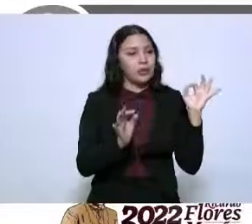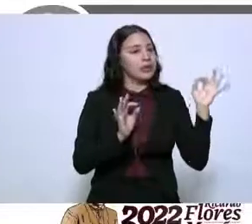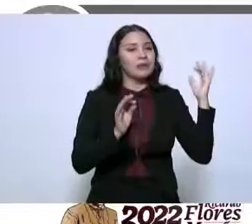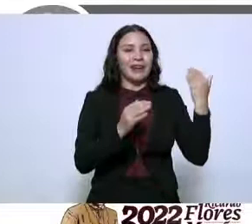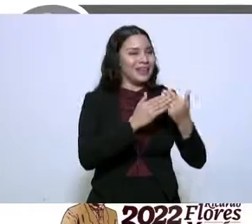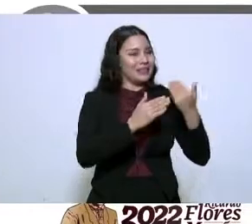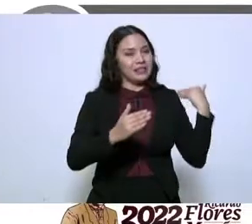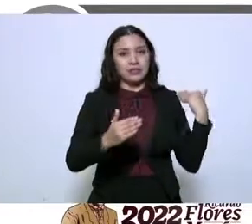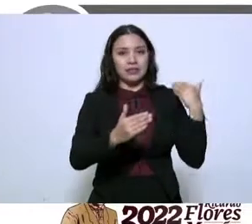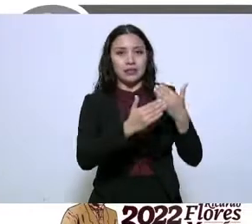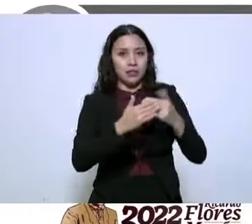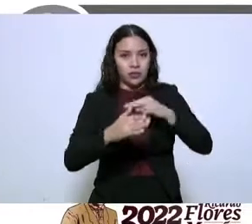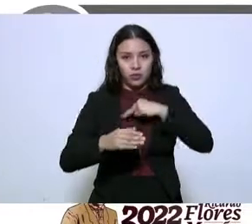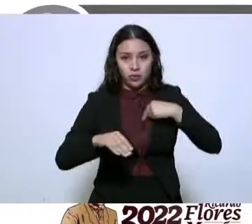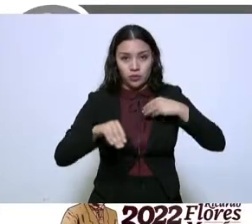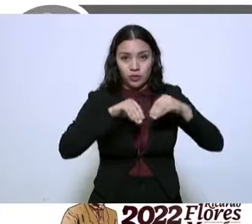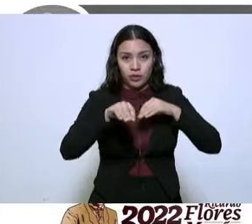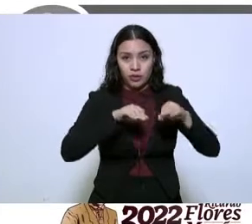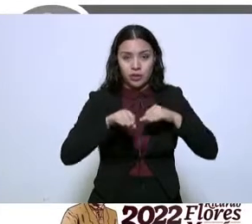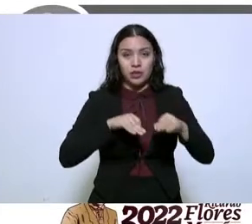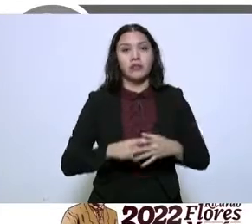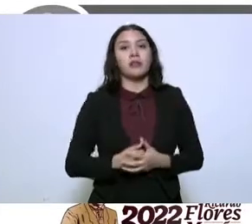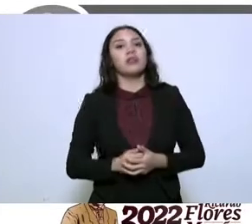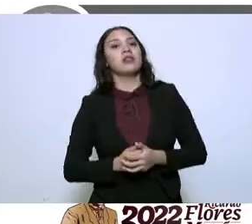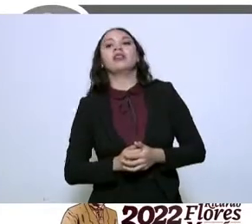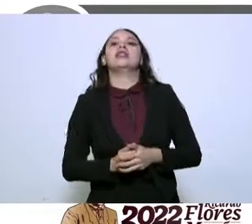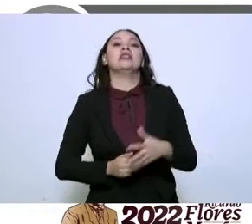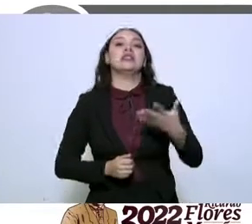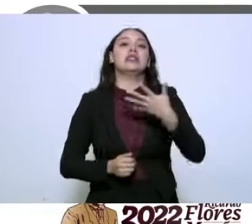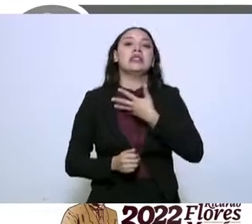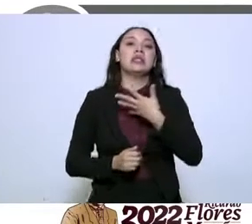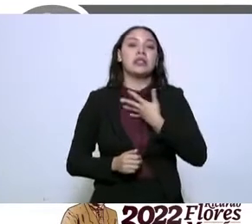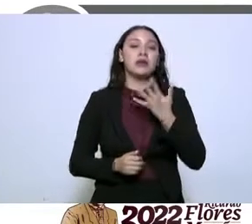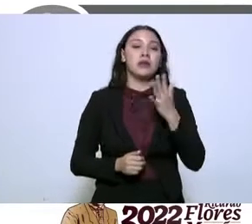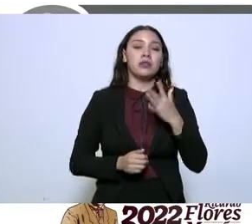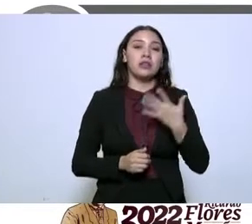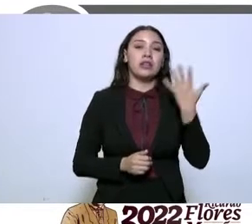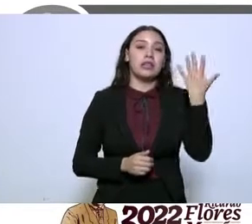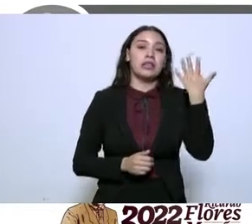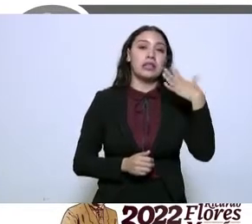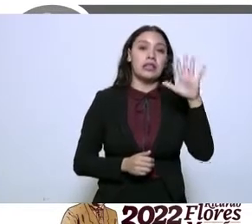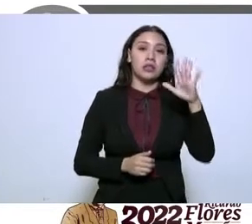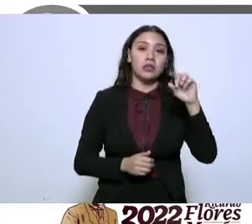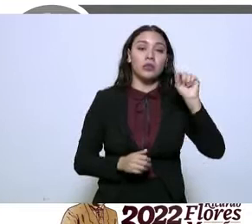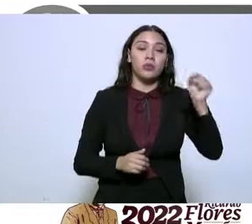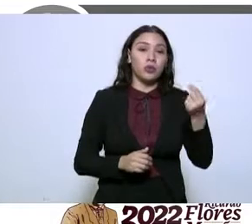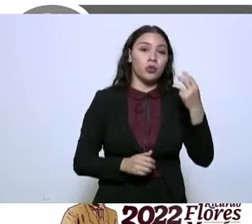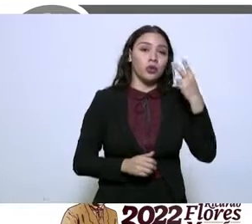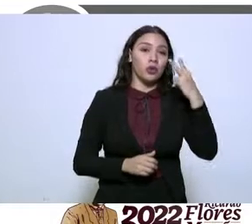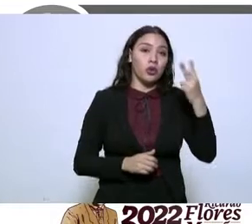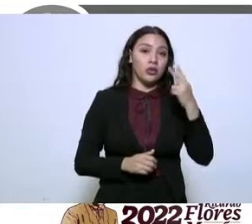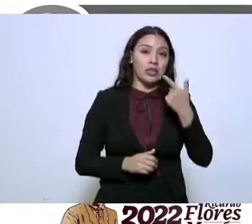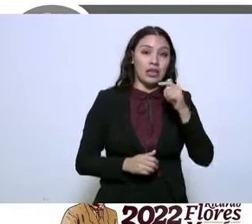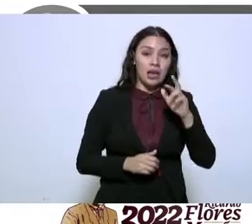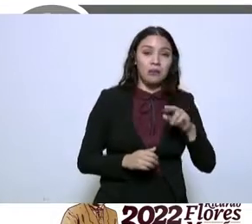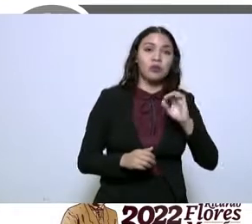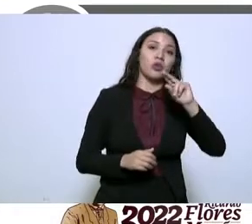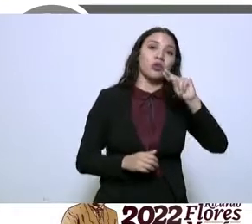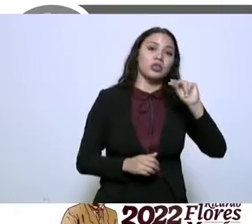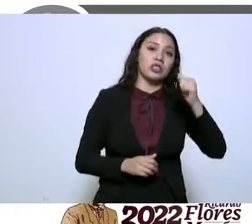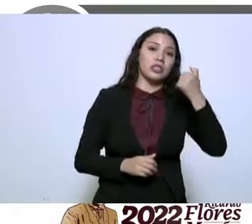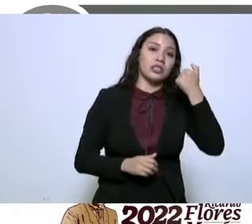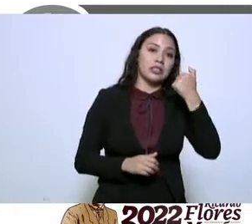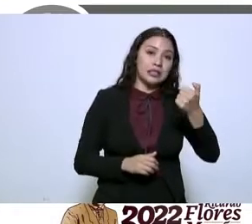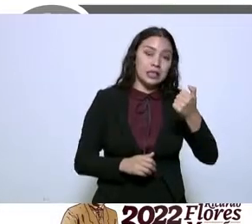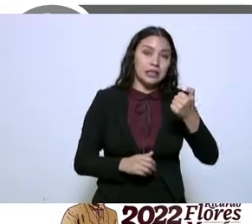hemos estado trabajando, se tienen 10.2 kilogramos de cocaína asegurados, 86.5 de